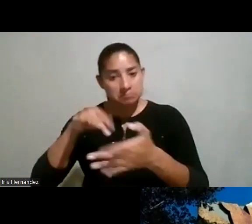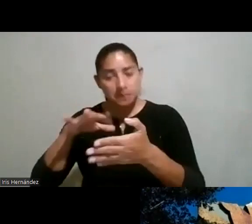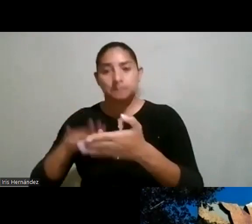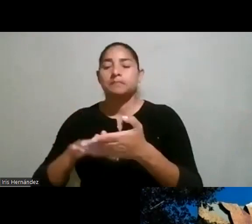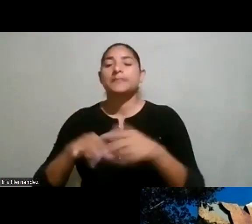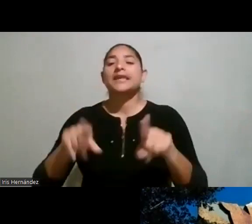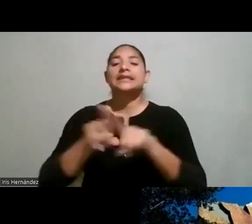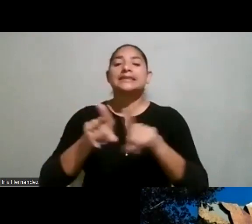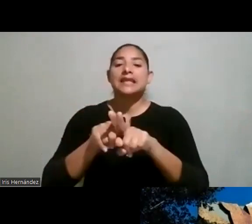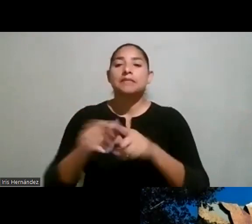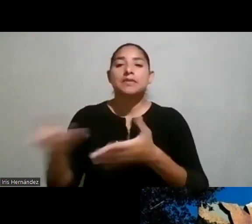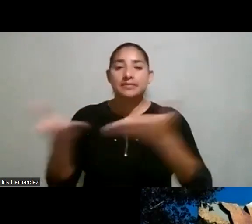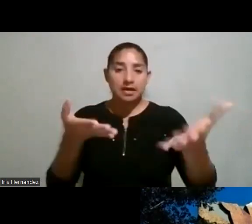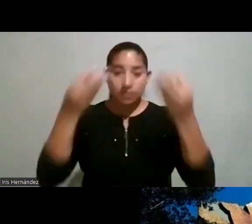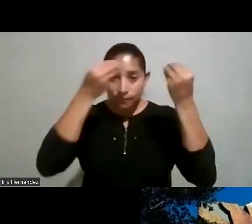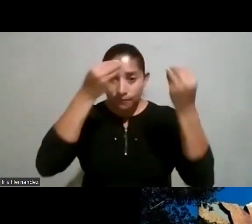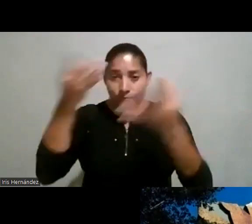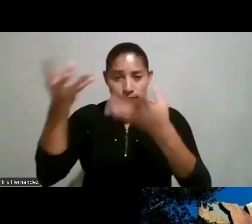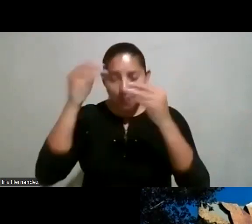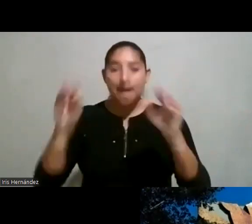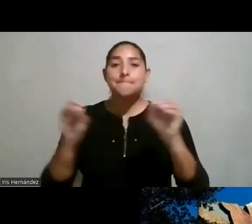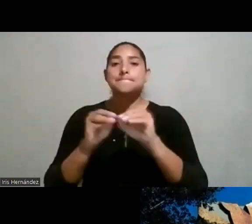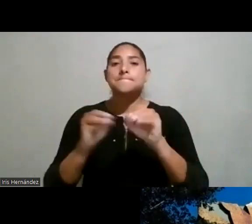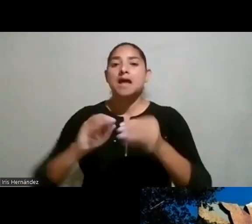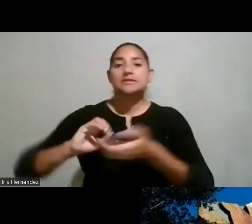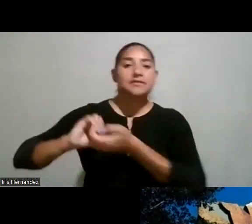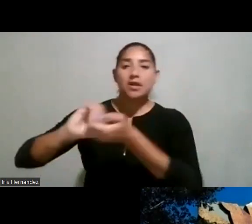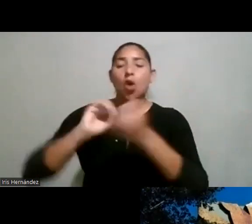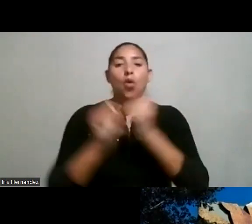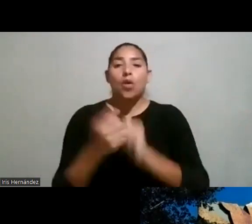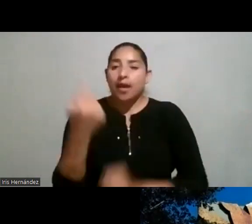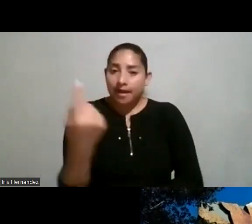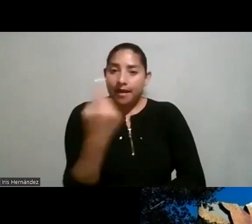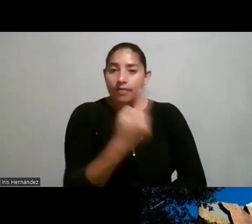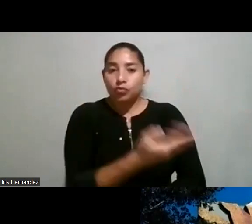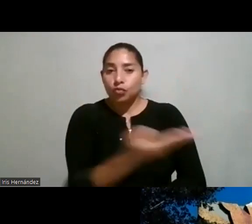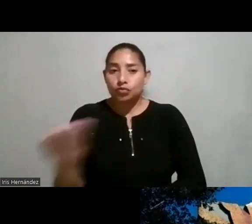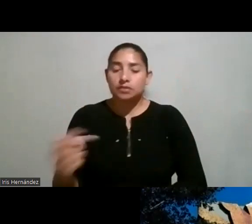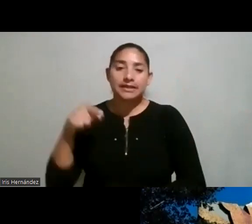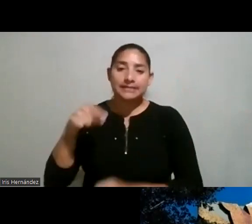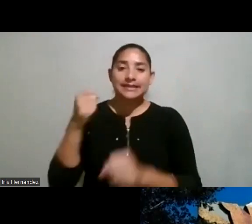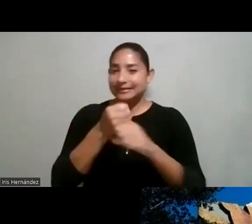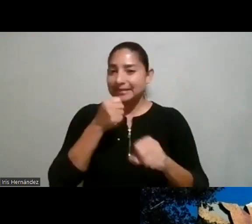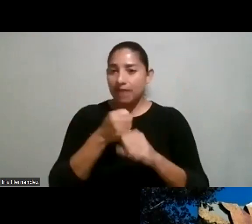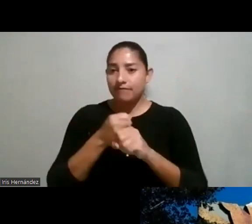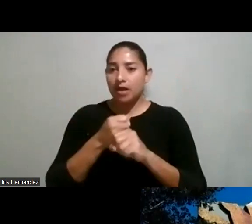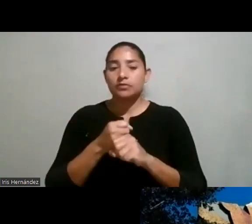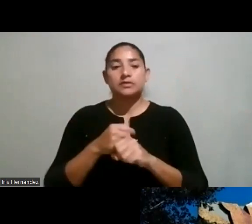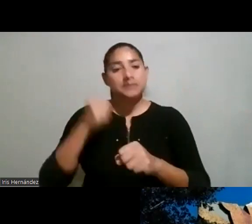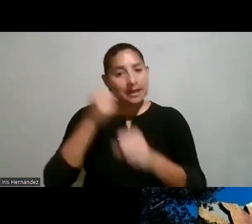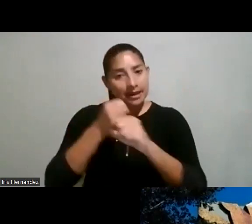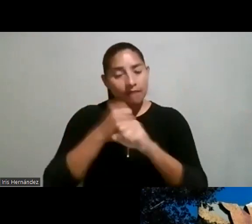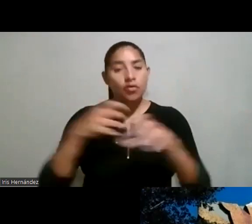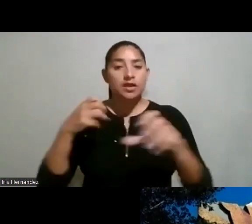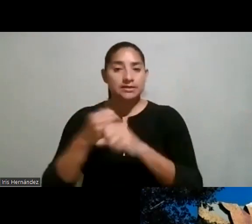y poner esa información más pues de la mano de cada uno de ustedes en este trabajo y en esta encomiable labor que se